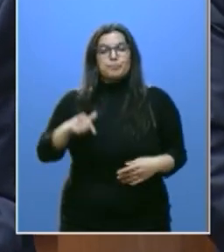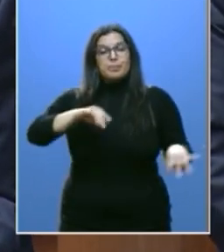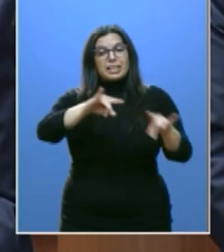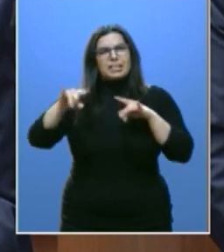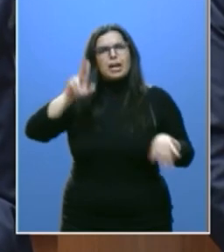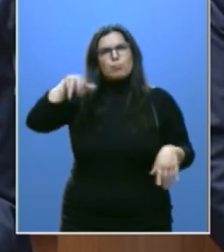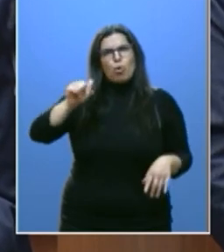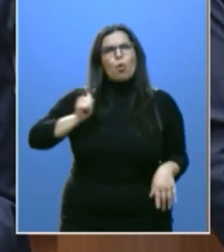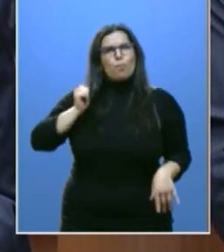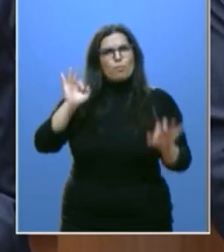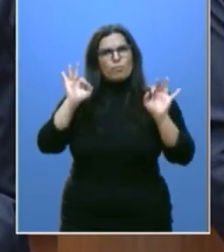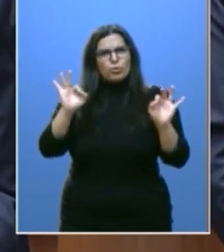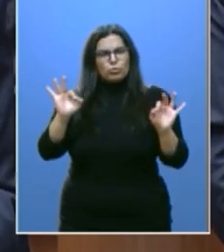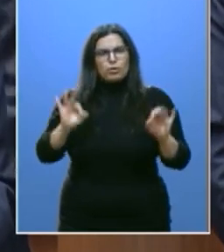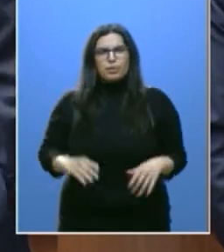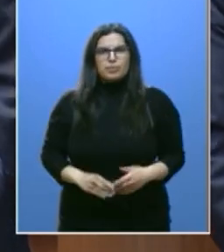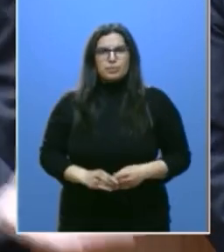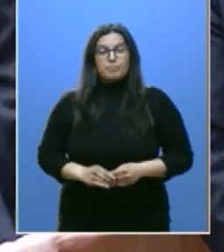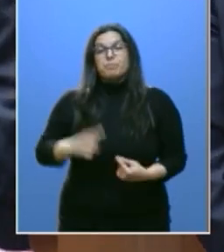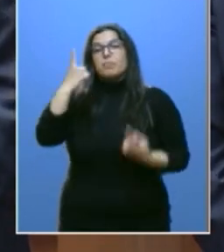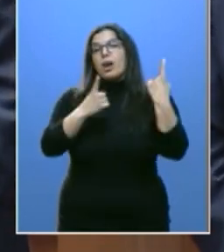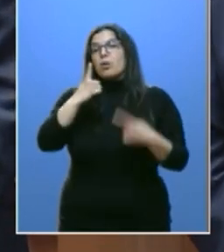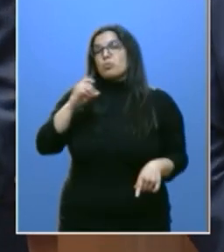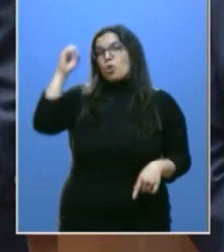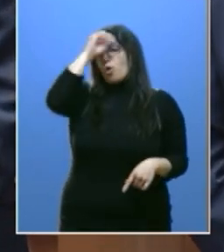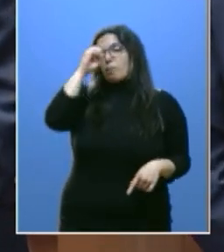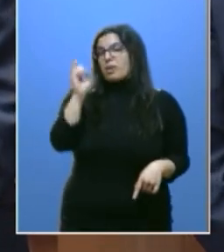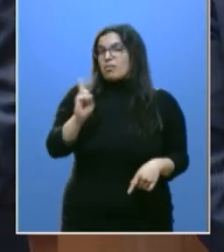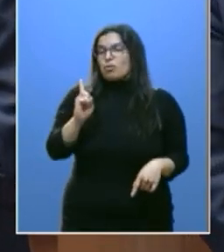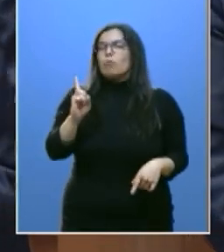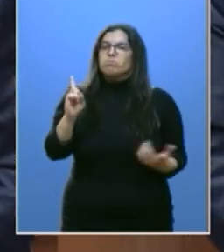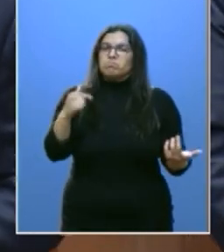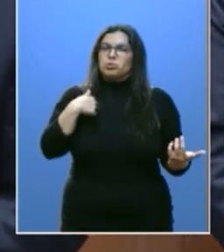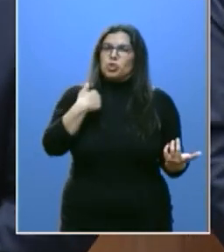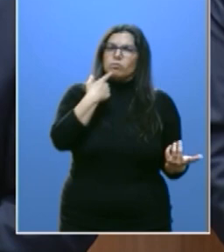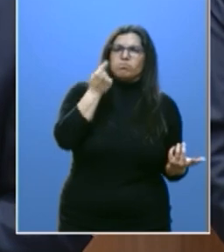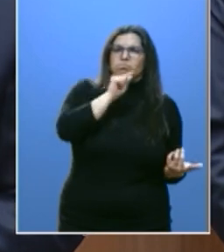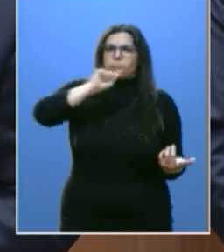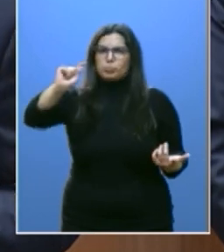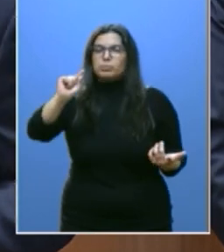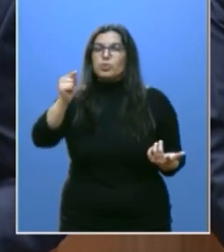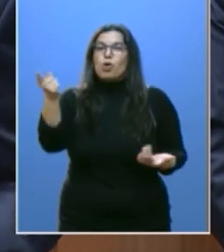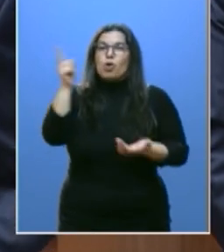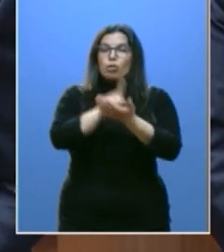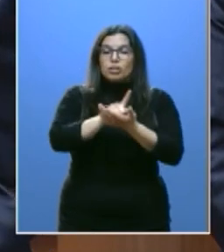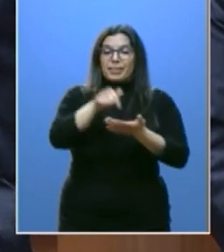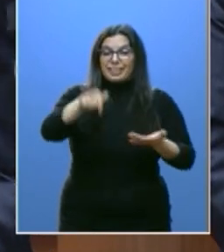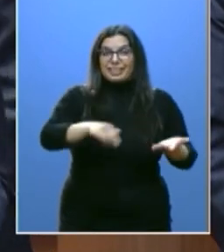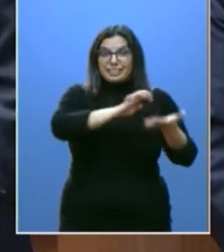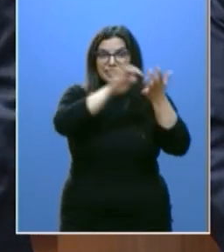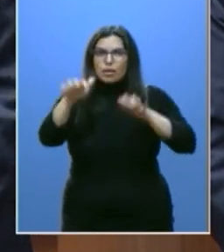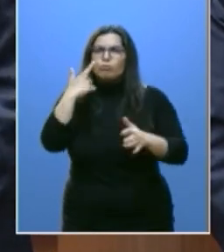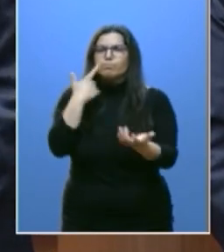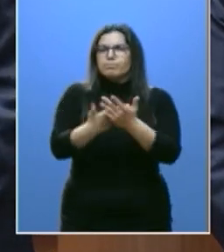de oportunidades. Frente a los que opinan lo contrario, les quiero decir una vez más que Castilla y León